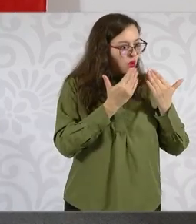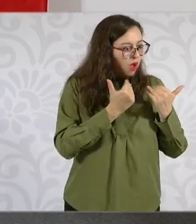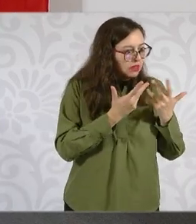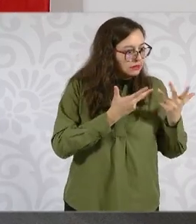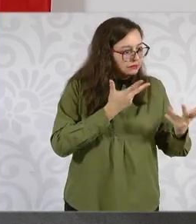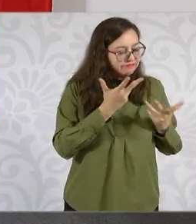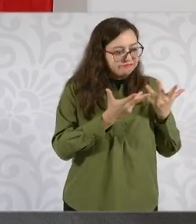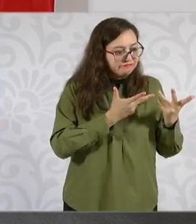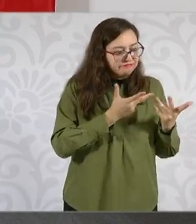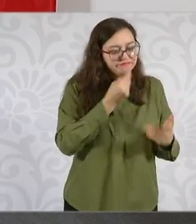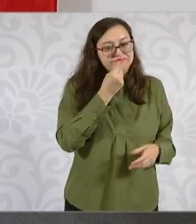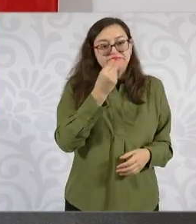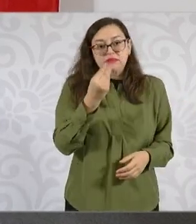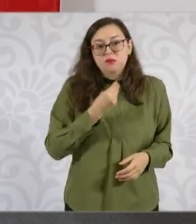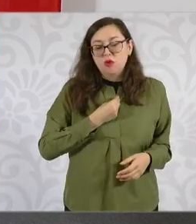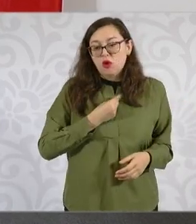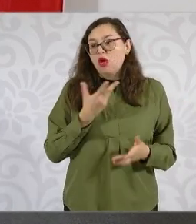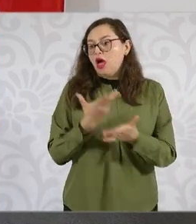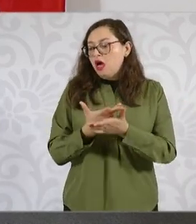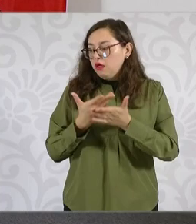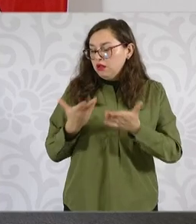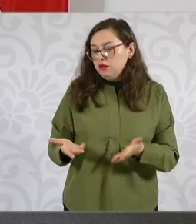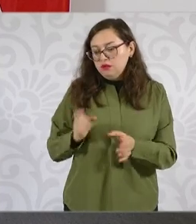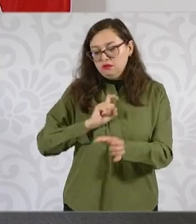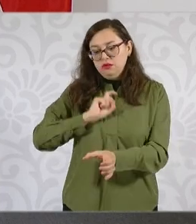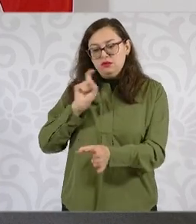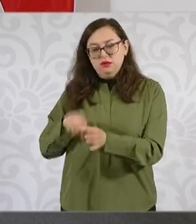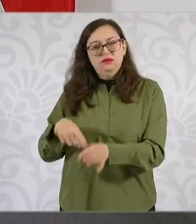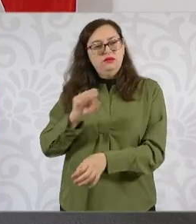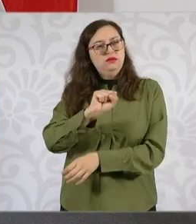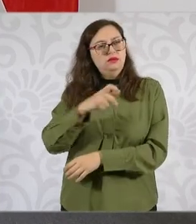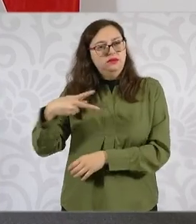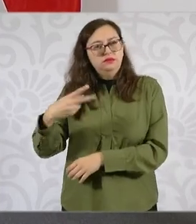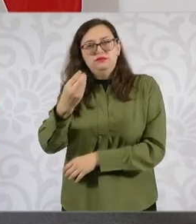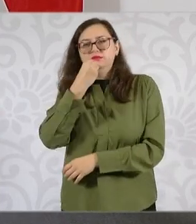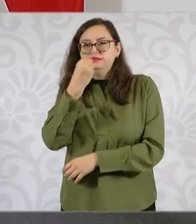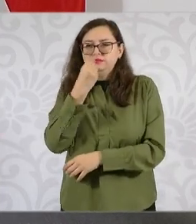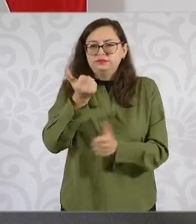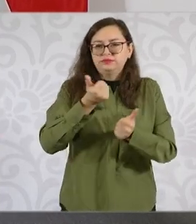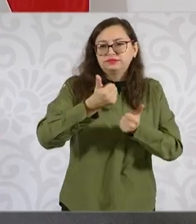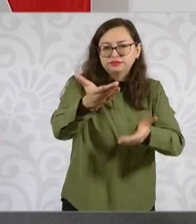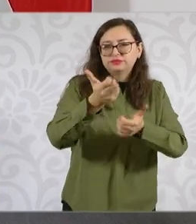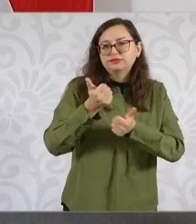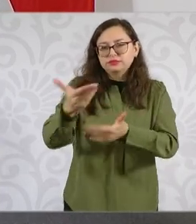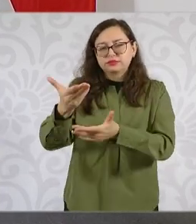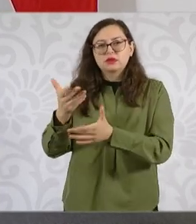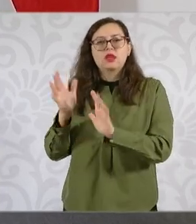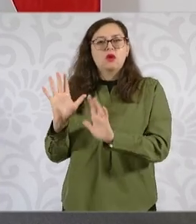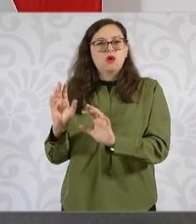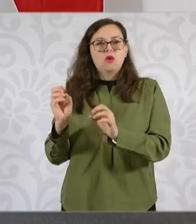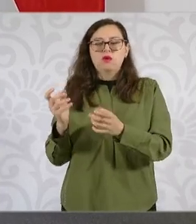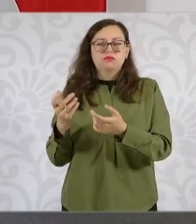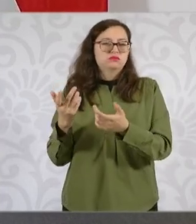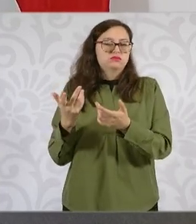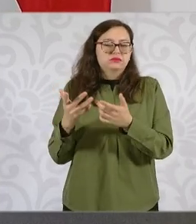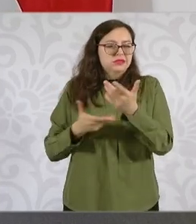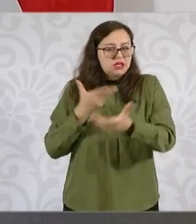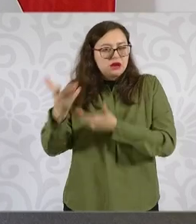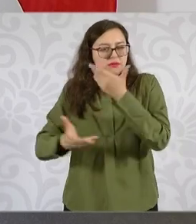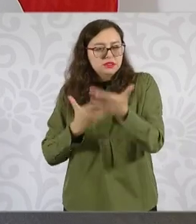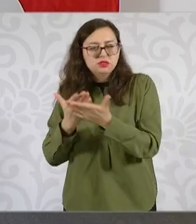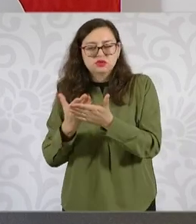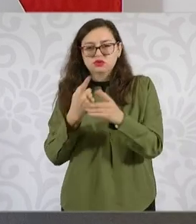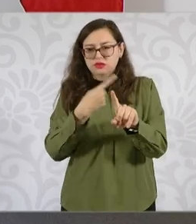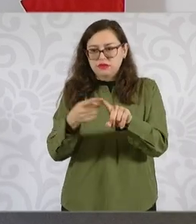a domicilio o productos a domicilio, se contratan a través de aplicaciones telefónicas. La mayoría de estas